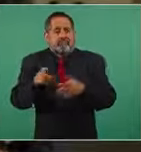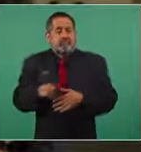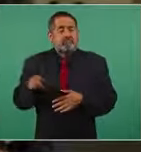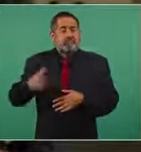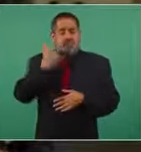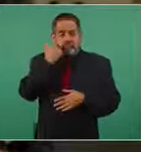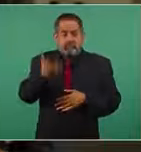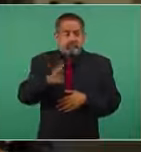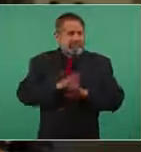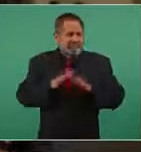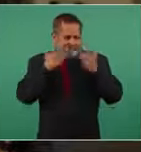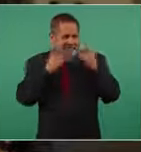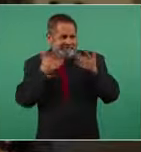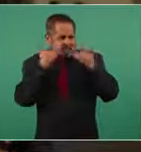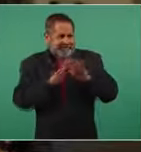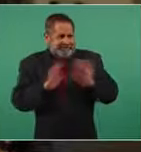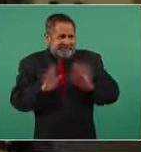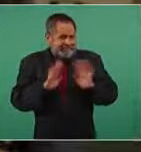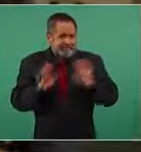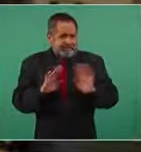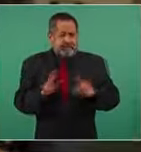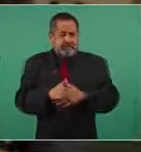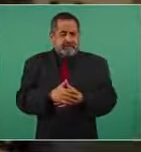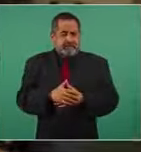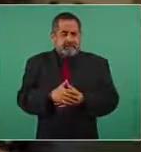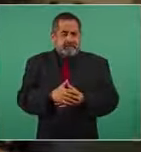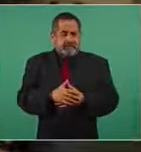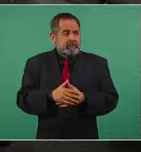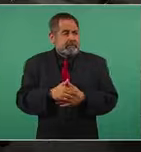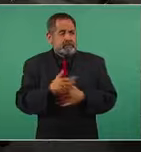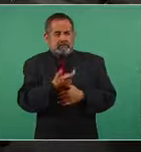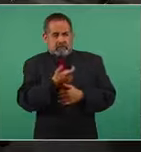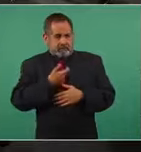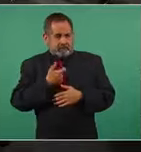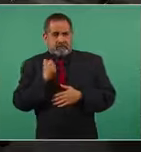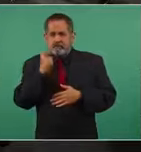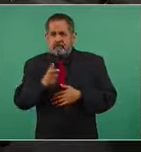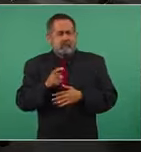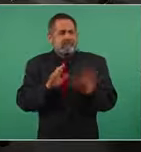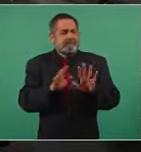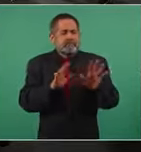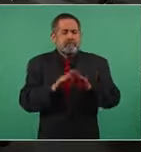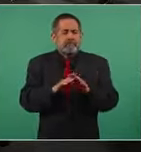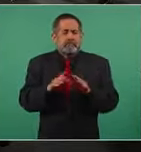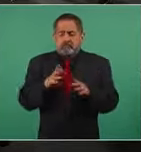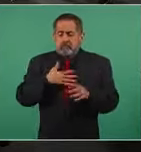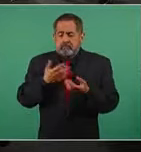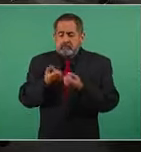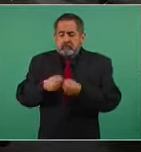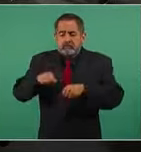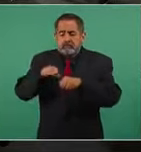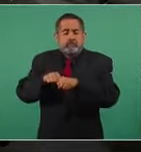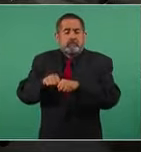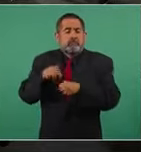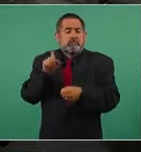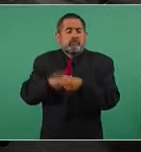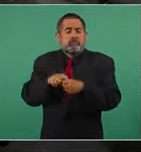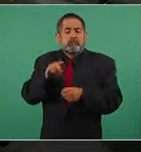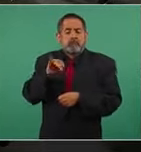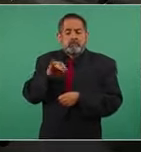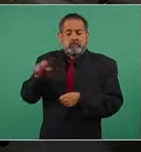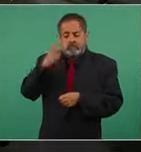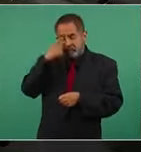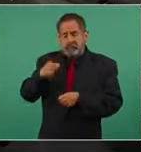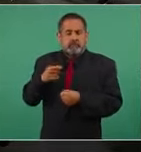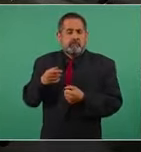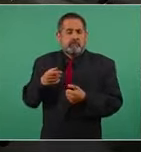dispuestos a renunciar si se les ofrece recompensa. Lo único que quieren es su seguro social para morir